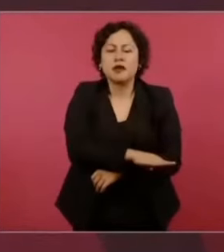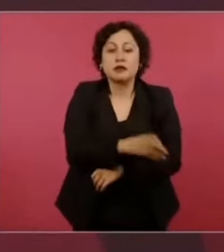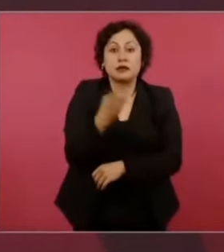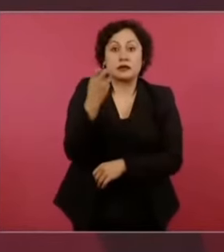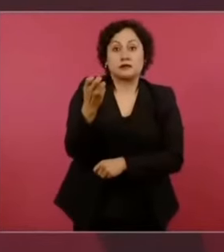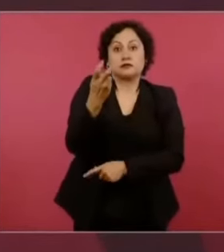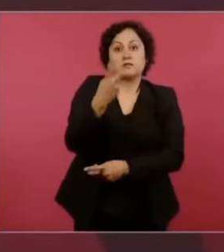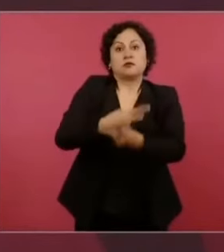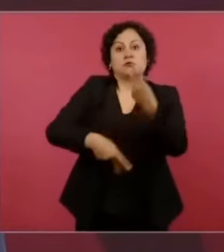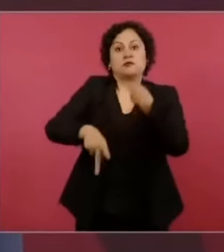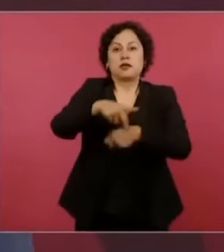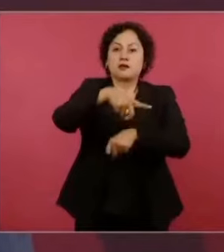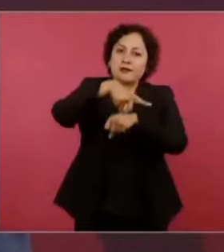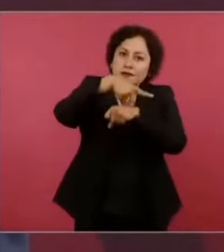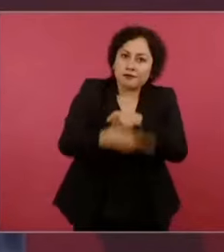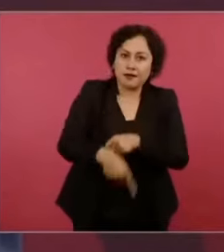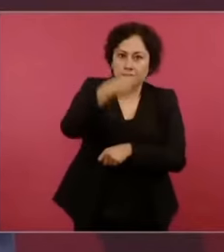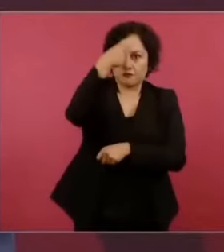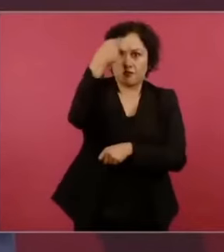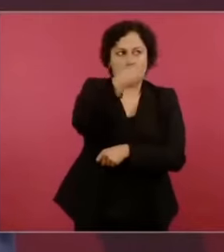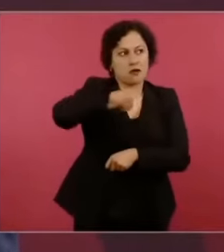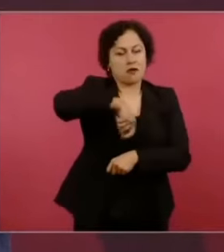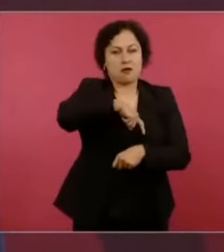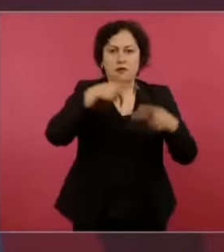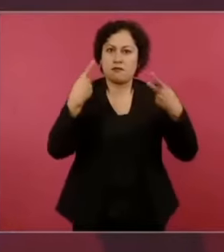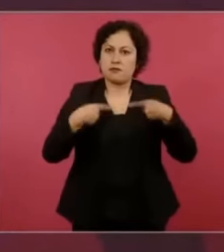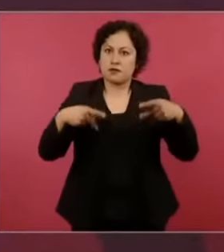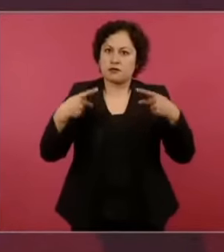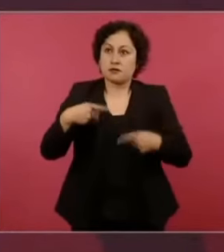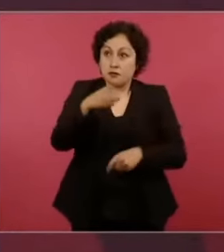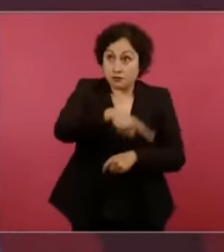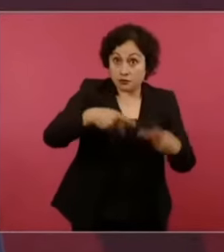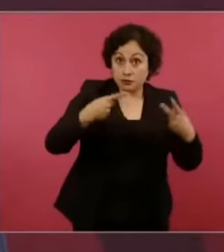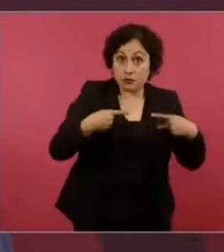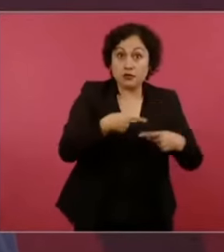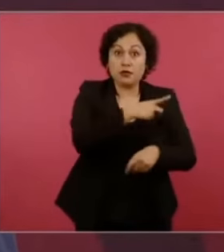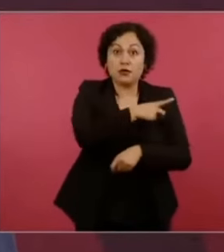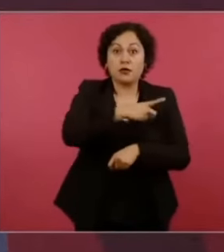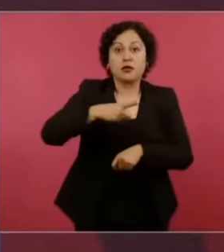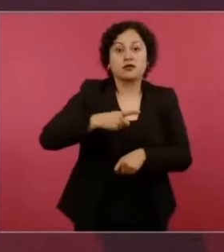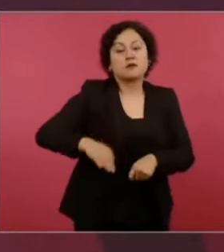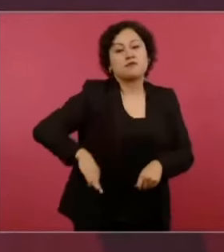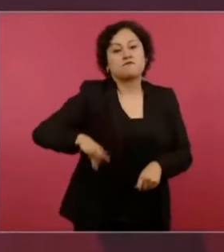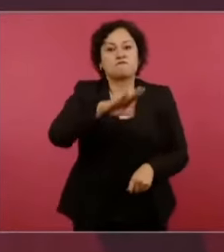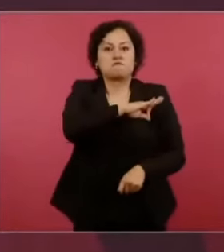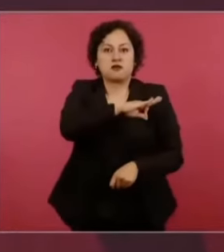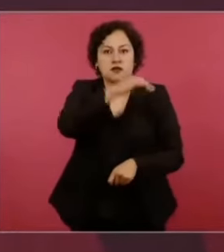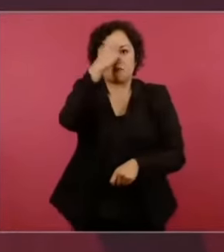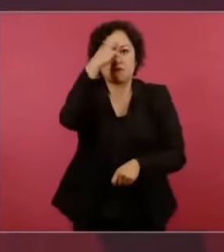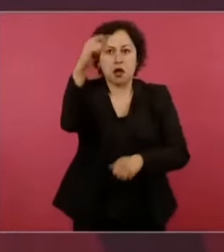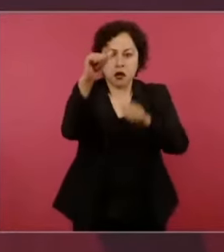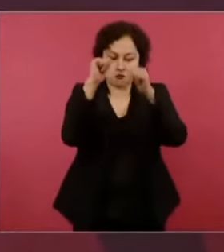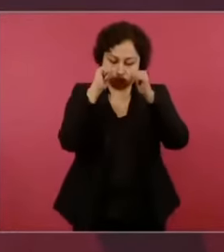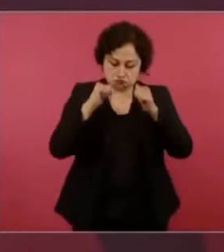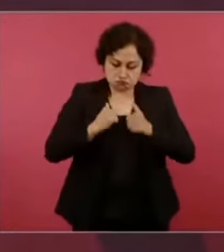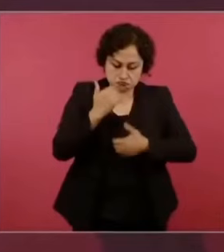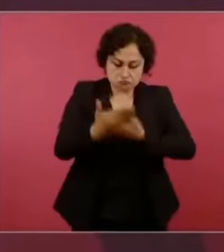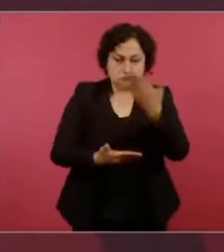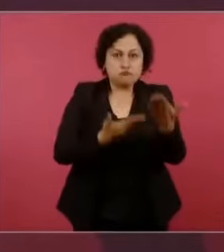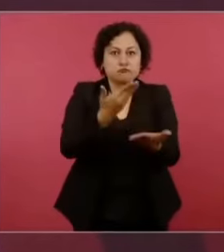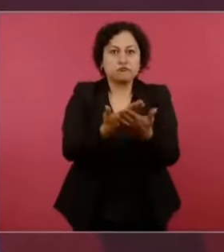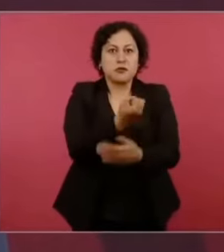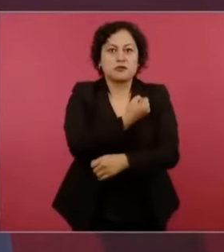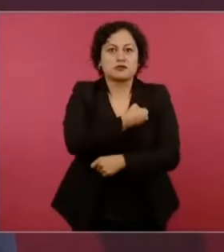paciente. Creer en un sistema, en un modelo, en una atención, como parte primordial de la curación que debe tener.